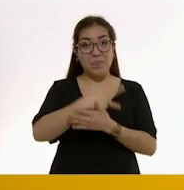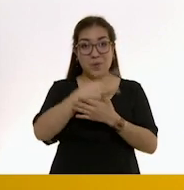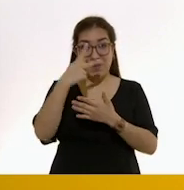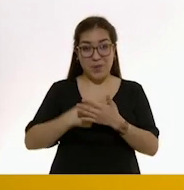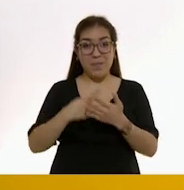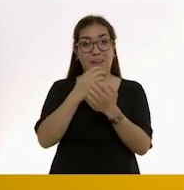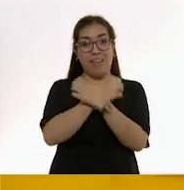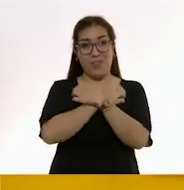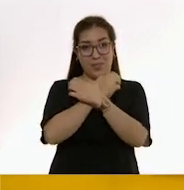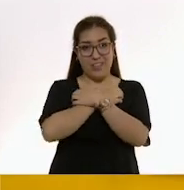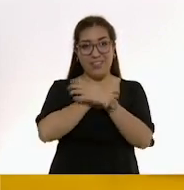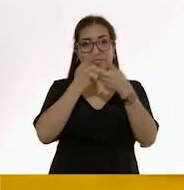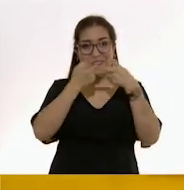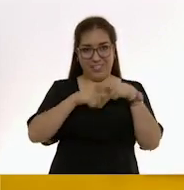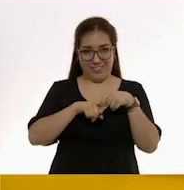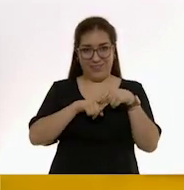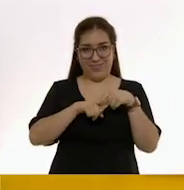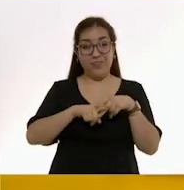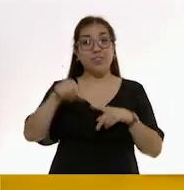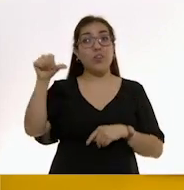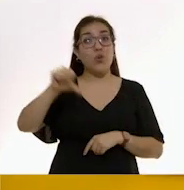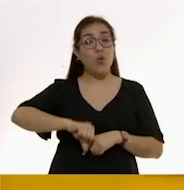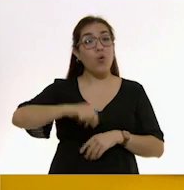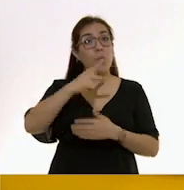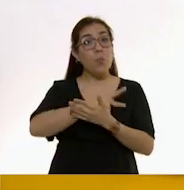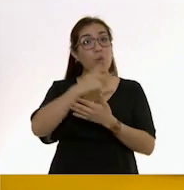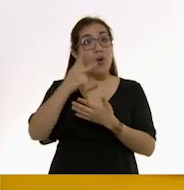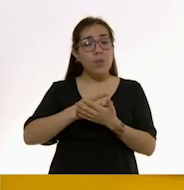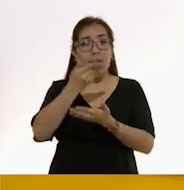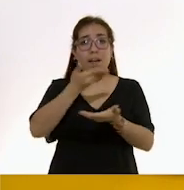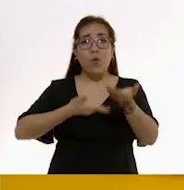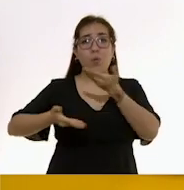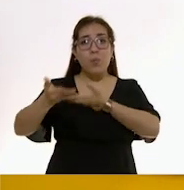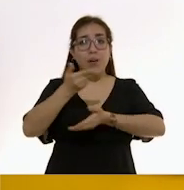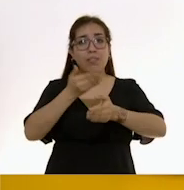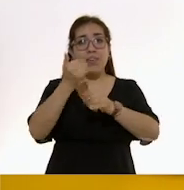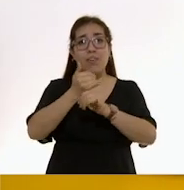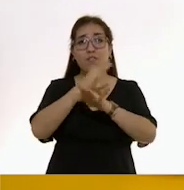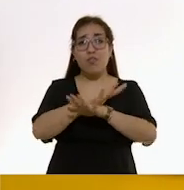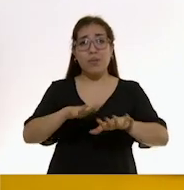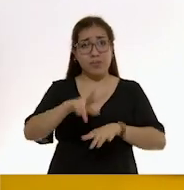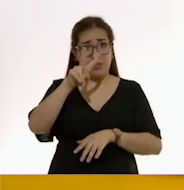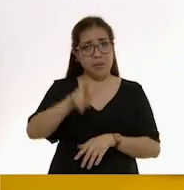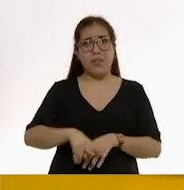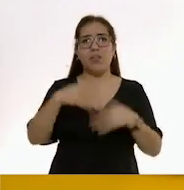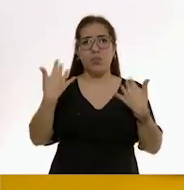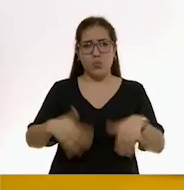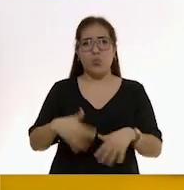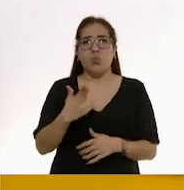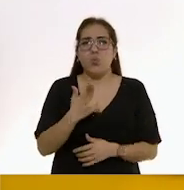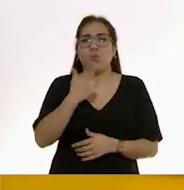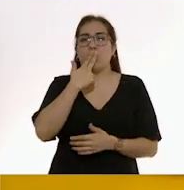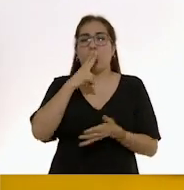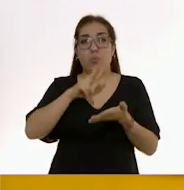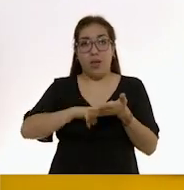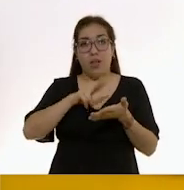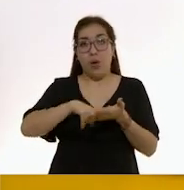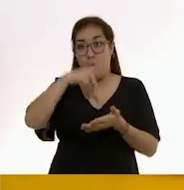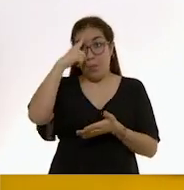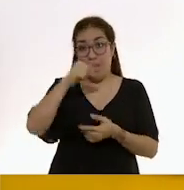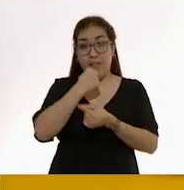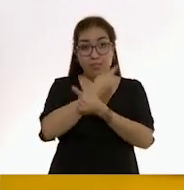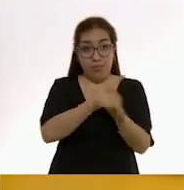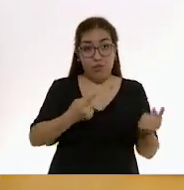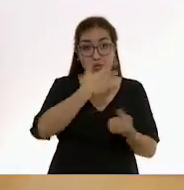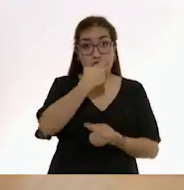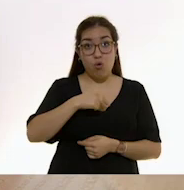Educación Inicial. En este programa compartiremos con ustedes información de gran utilidad para la crianza de las niñas y